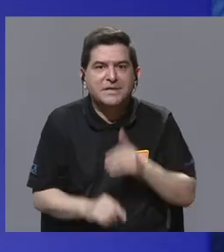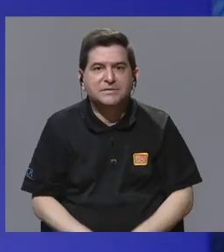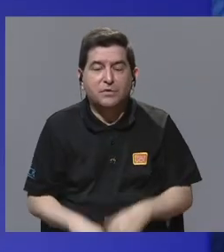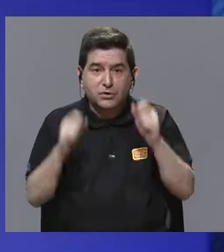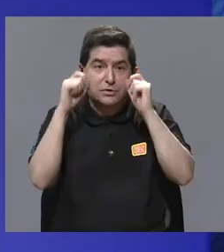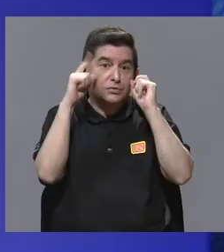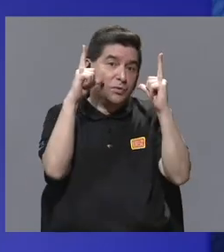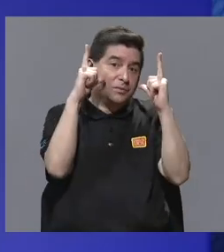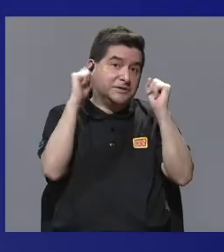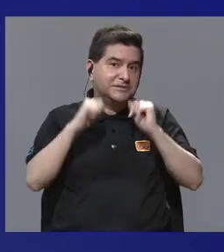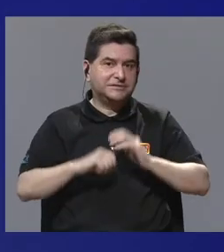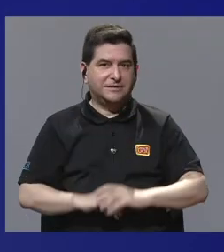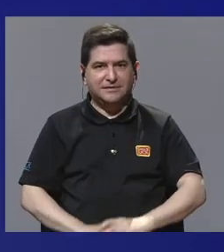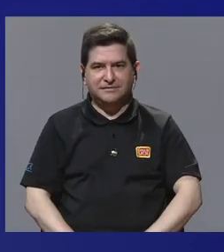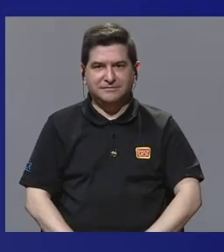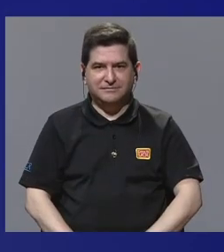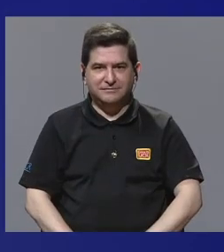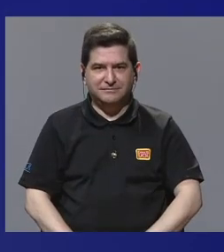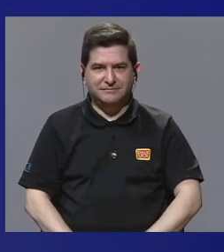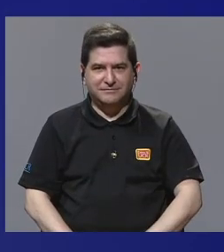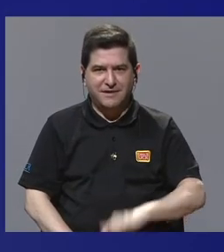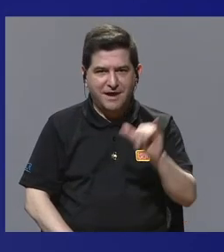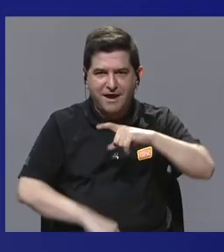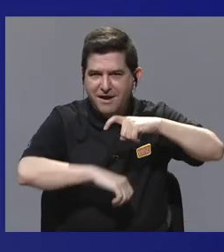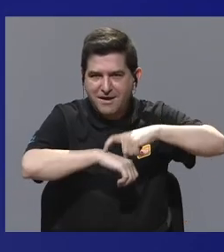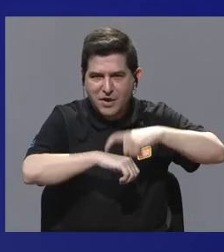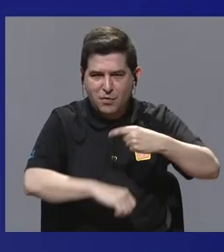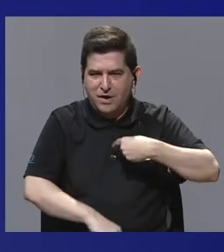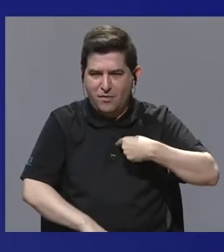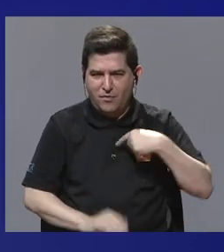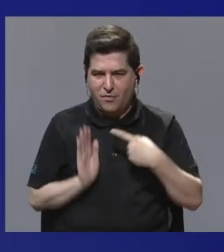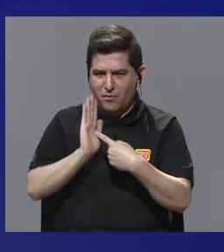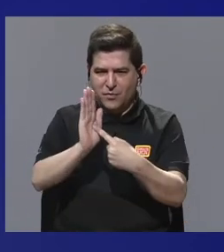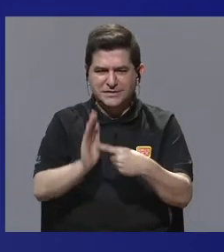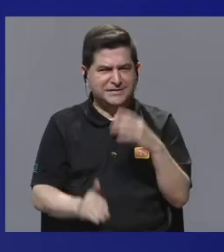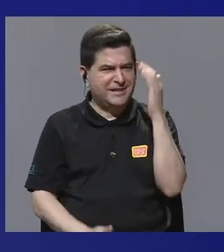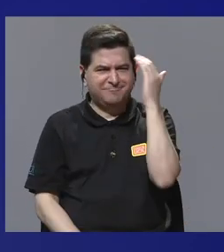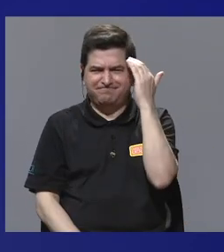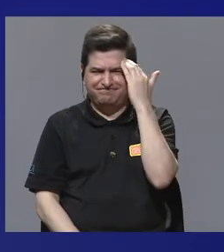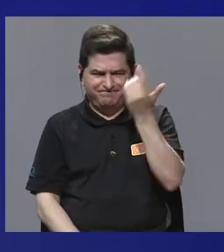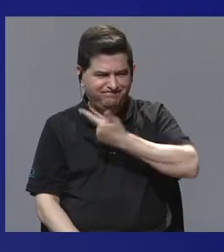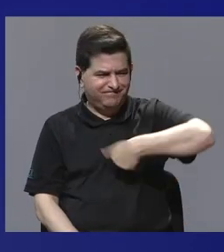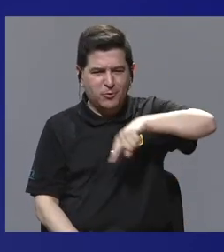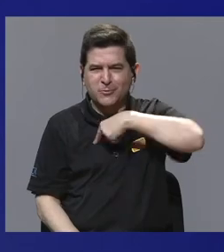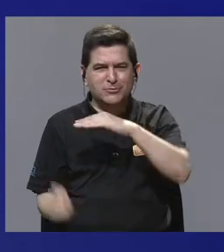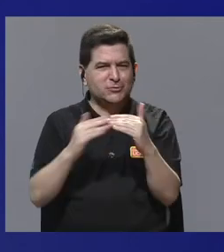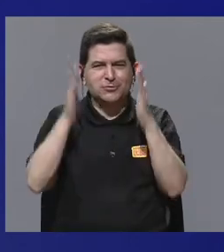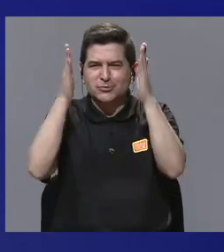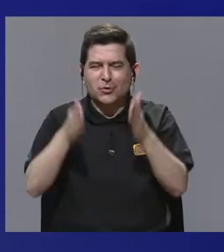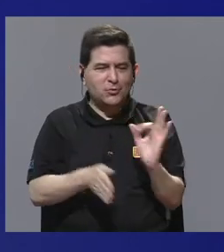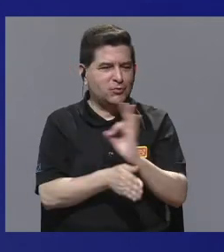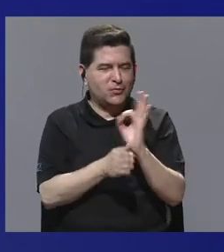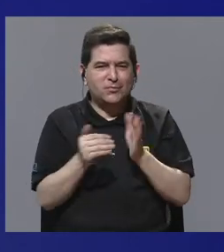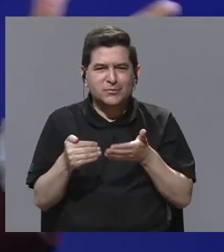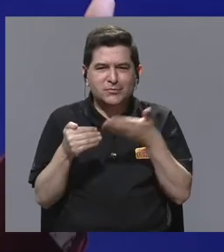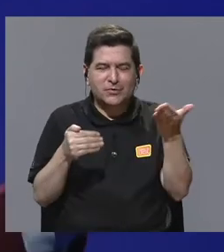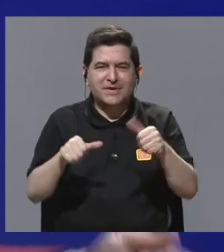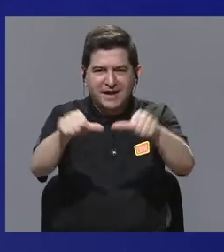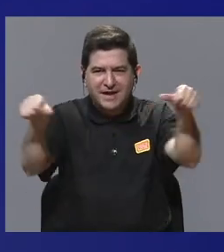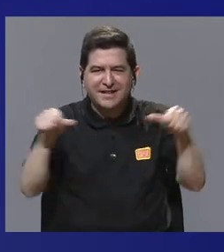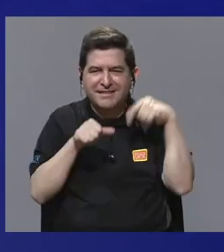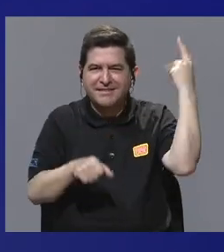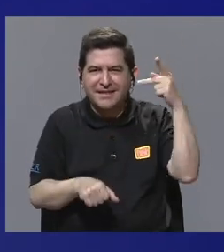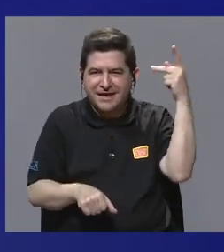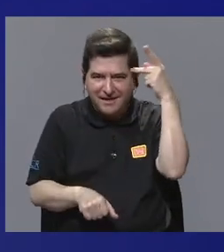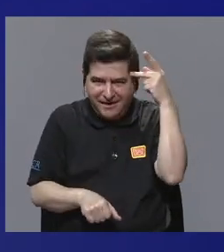sorprendiera. Y eso al mismo tiempo lo hace uno ver el gran desconocimiento que tenemos como ciudadanos de cómo funcionan las cosas en el ámbito